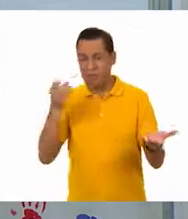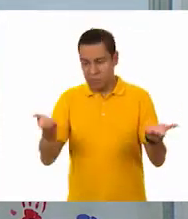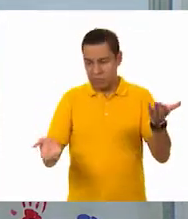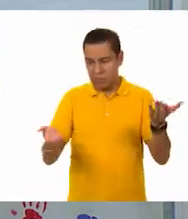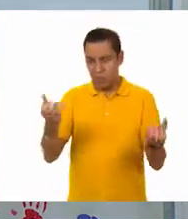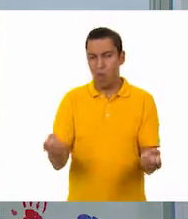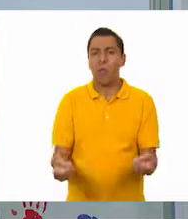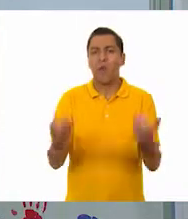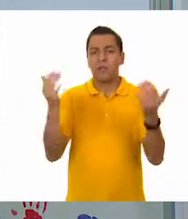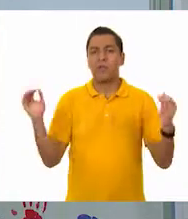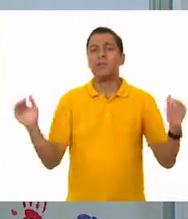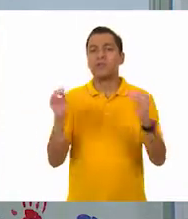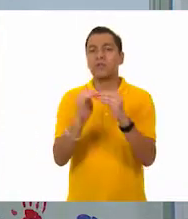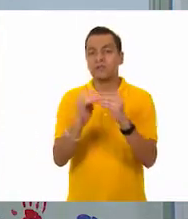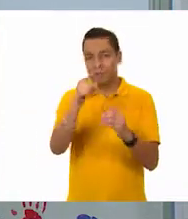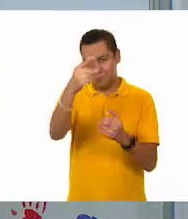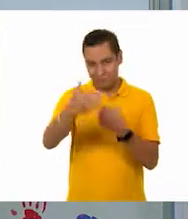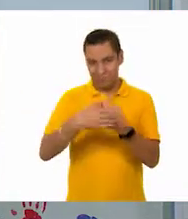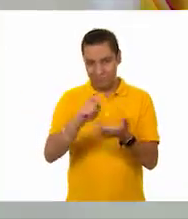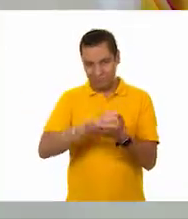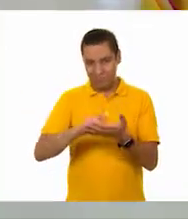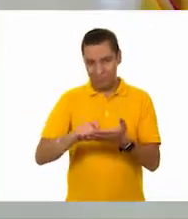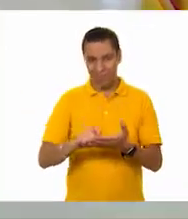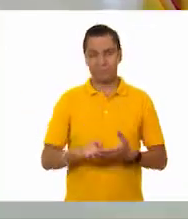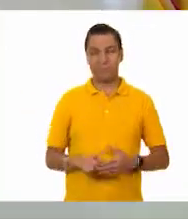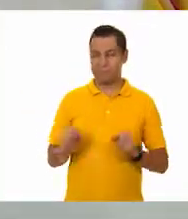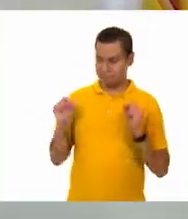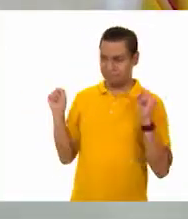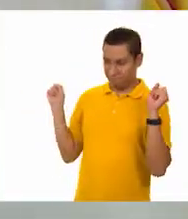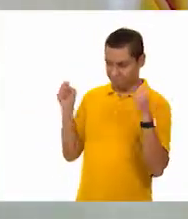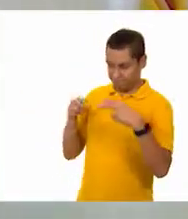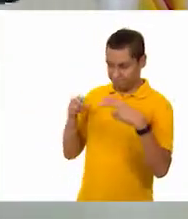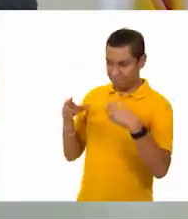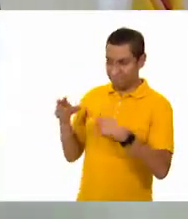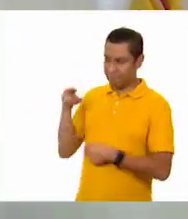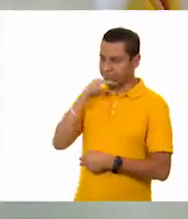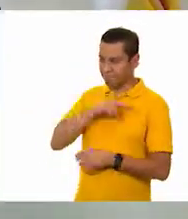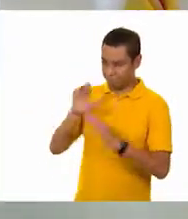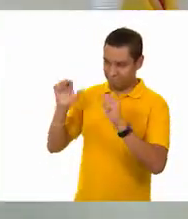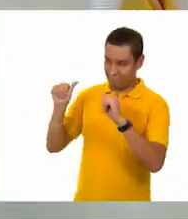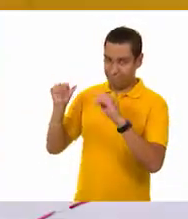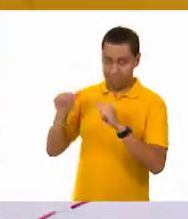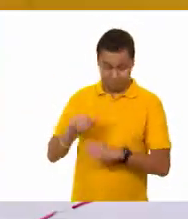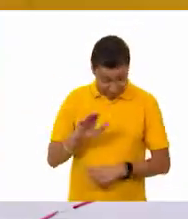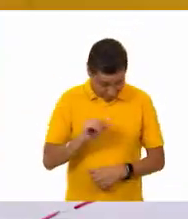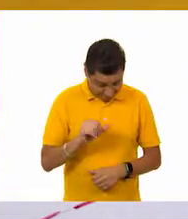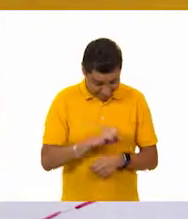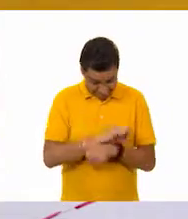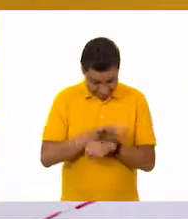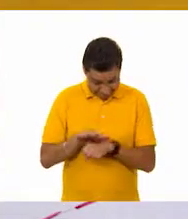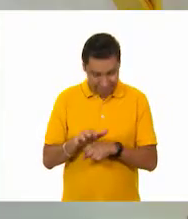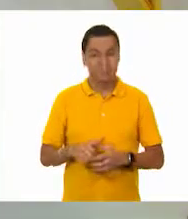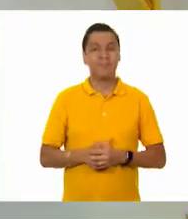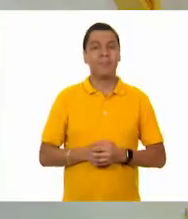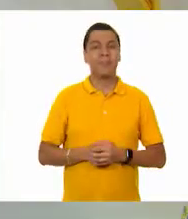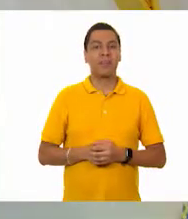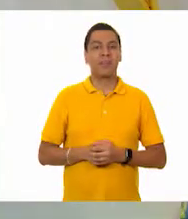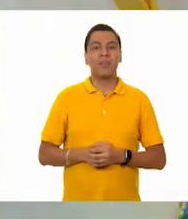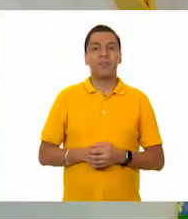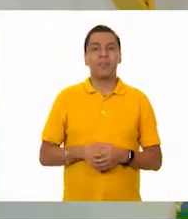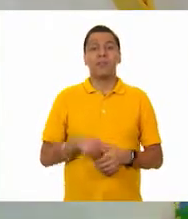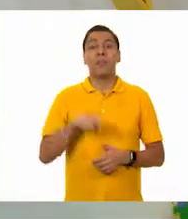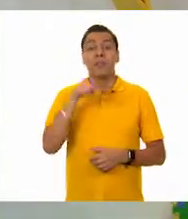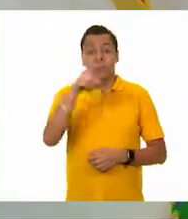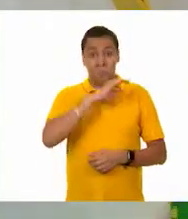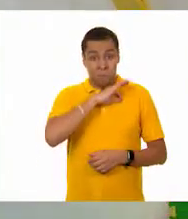Y mañana nos comentan su resultado. Muy bien, maestro, pues nos vemos muy pronto. Hasta luego, Tino. Hasta luego, Oscar. Ahora, si te es